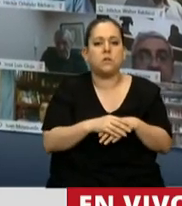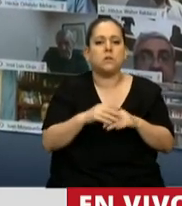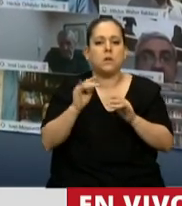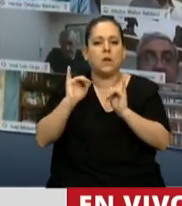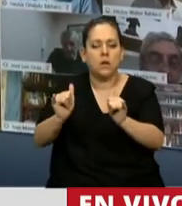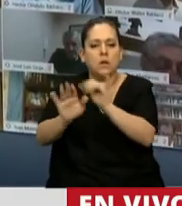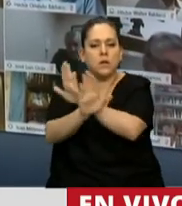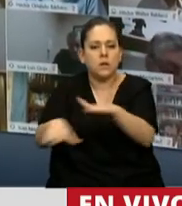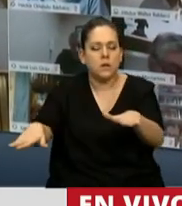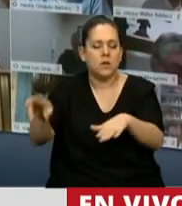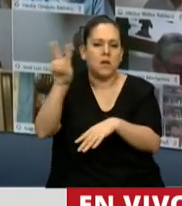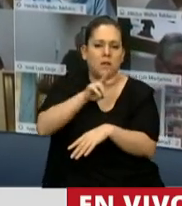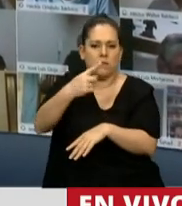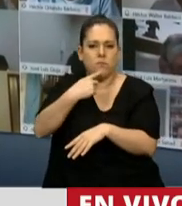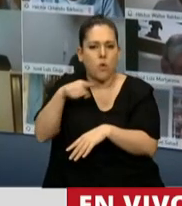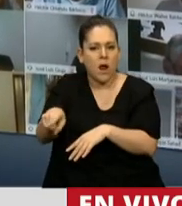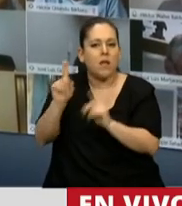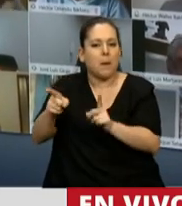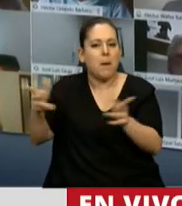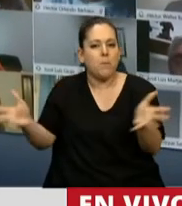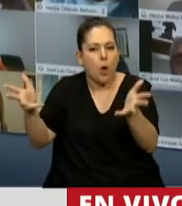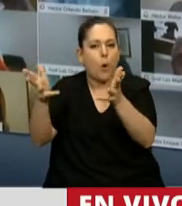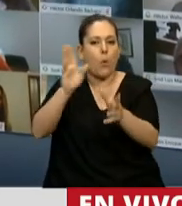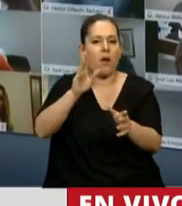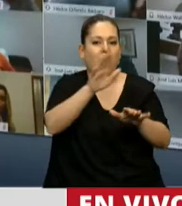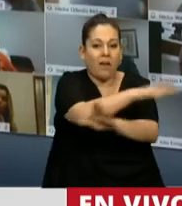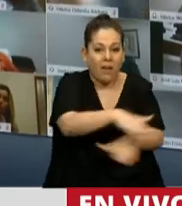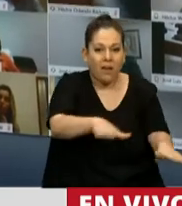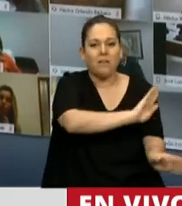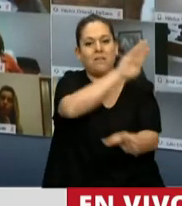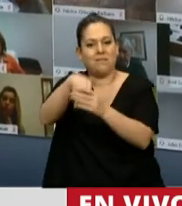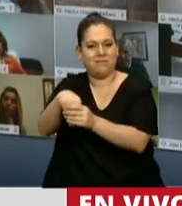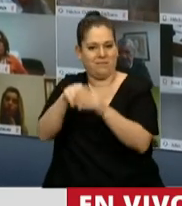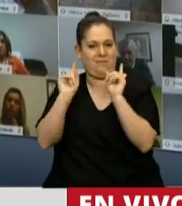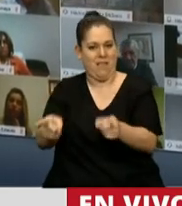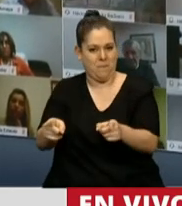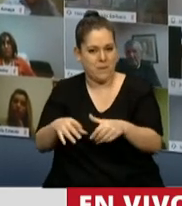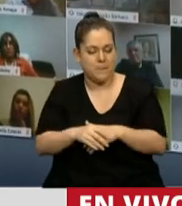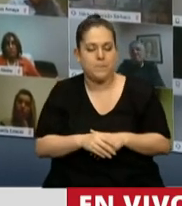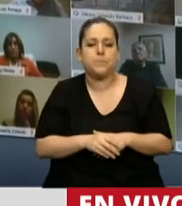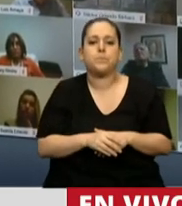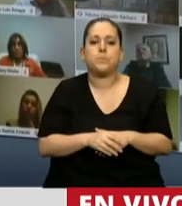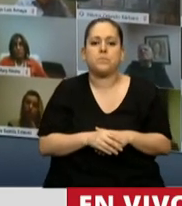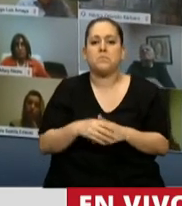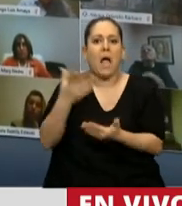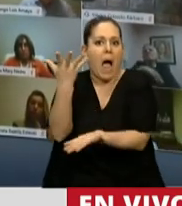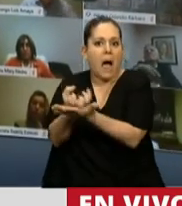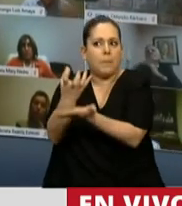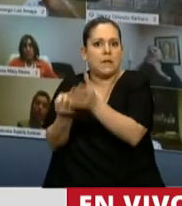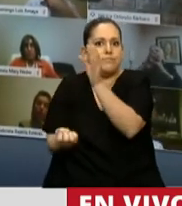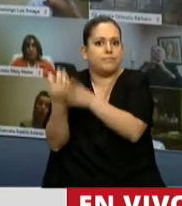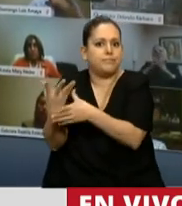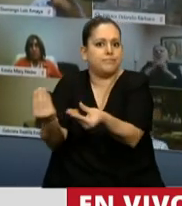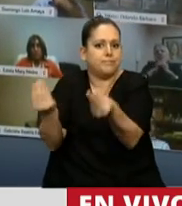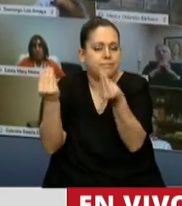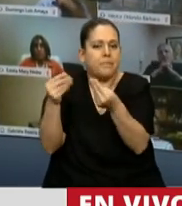adolescentes. Y además promueven su participación. La importancia que tiene una aplicación es